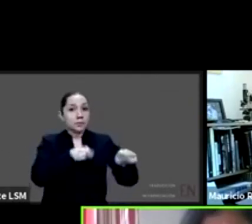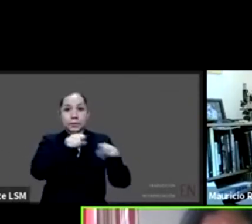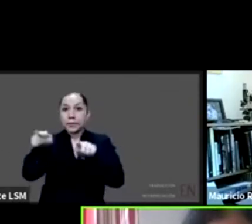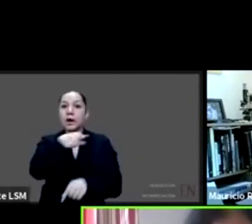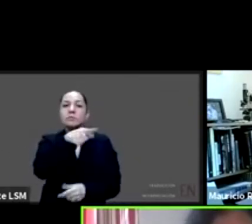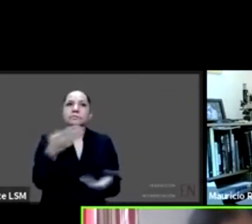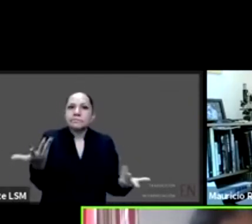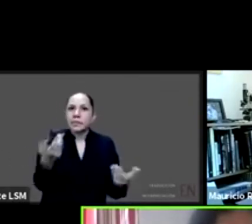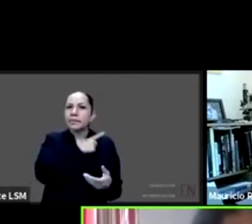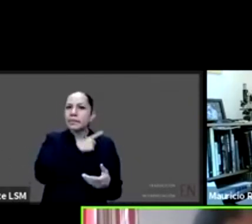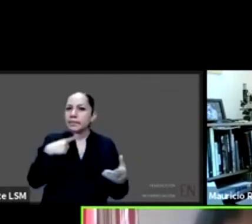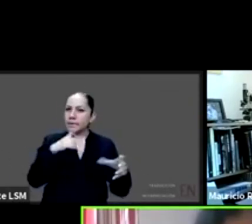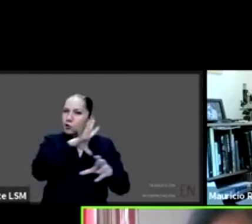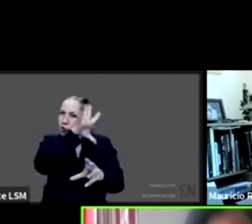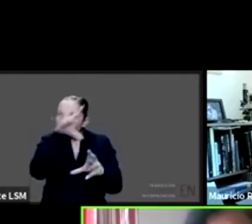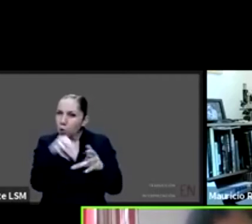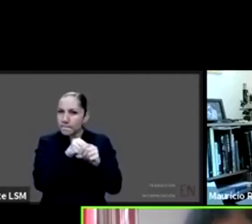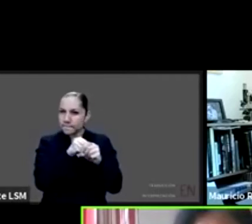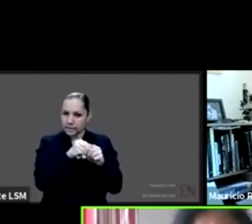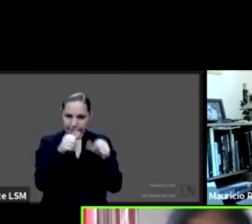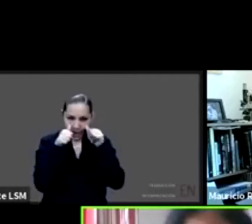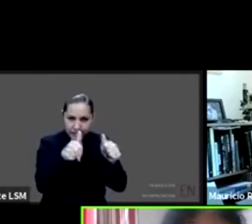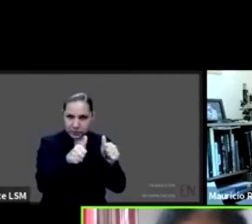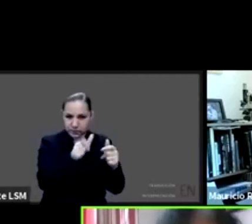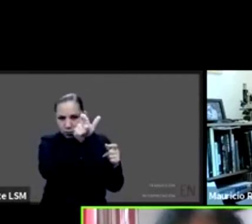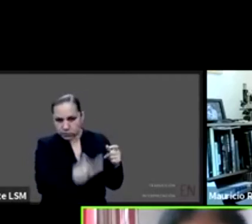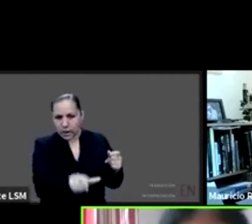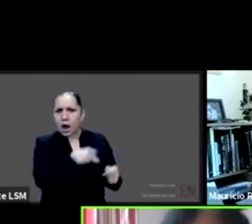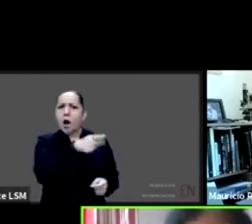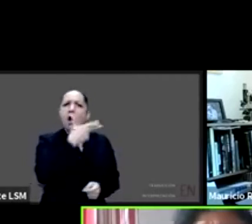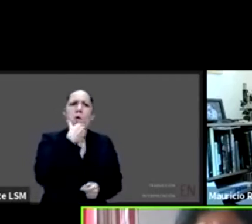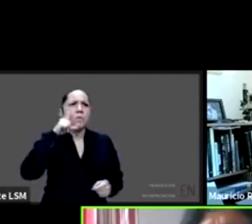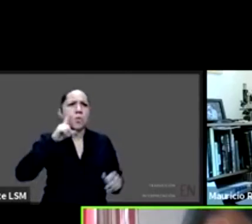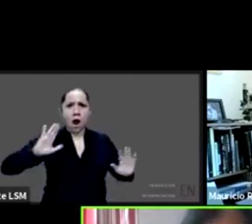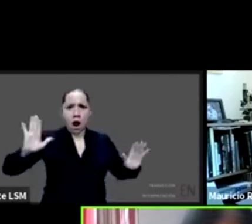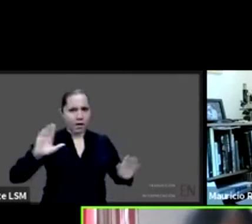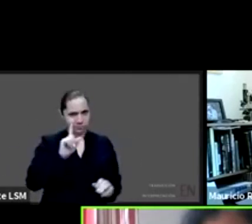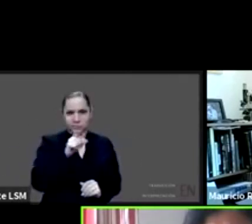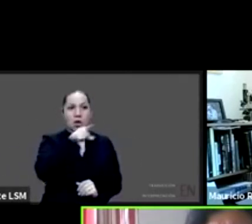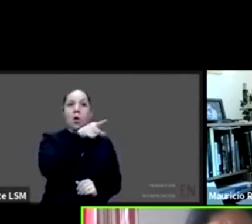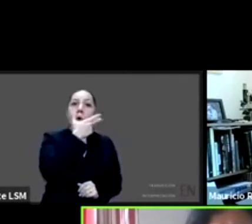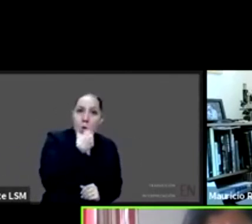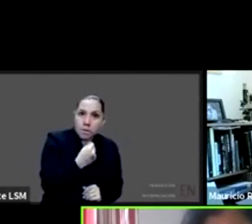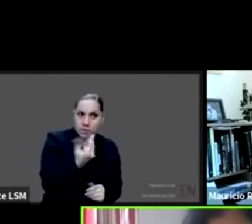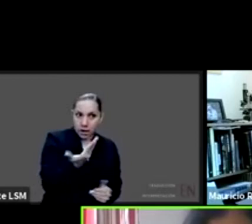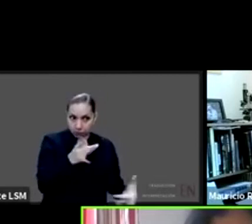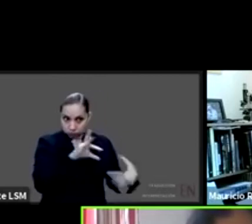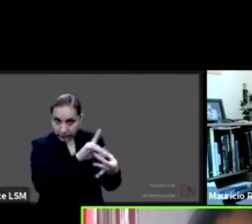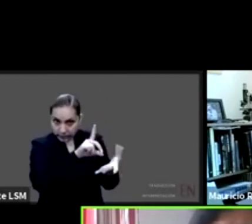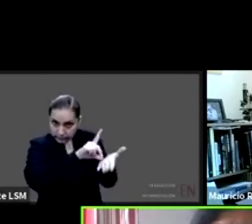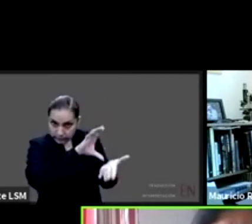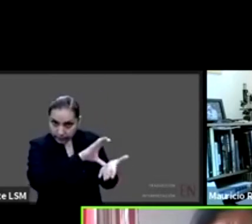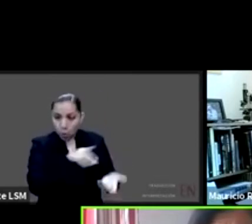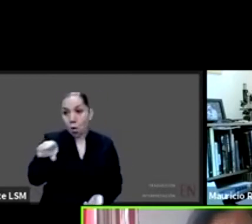sí, pero además es un niño con alguna discapacidad, sí, o es un niño indígena, sí, y entonces todo esto no nada más